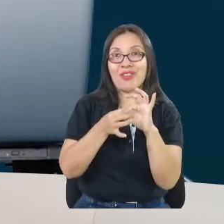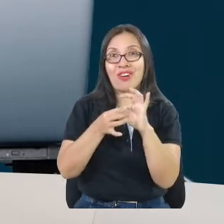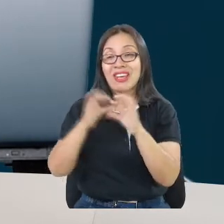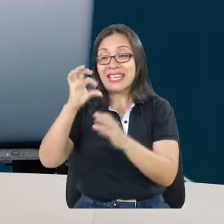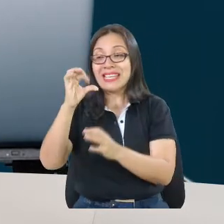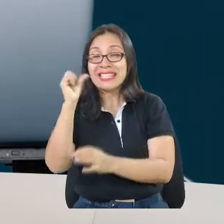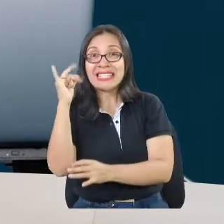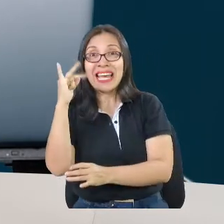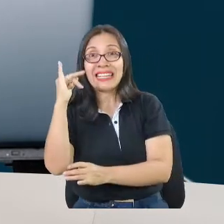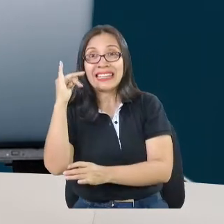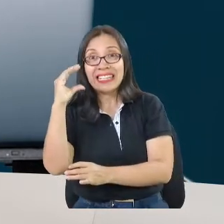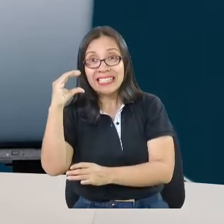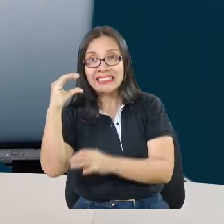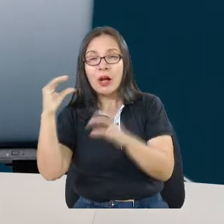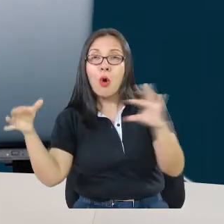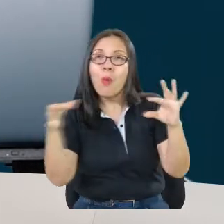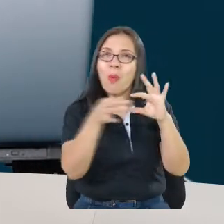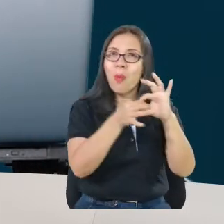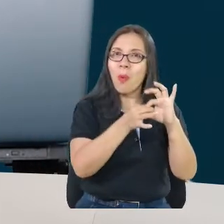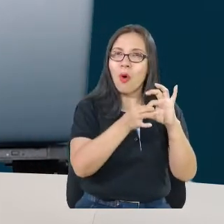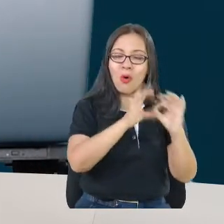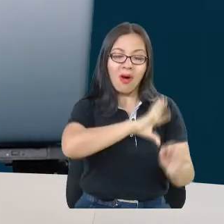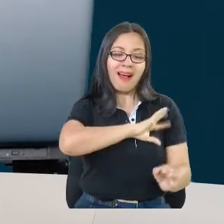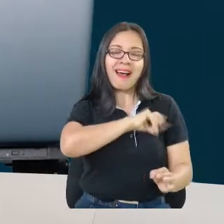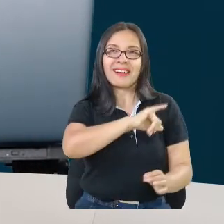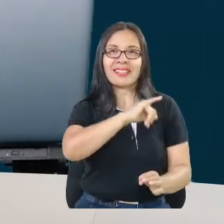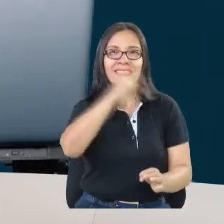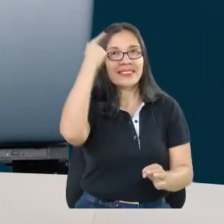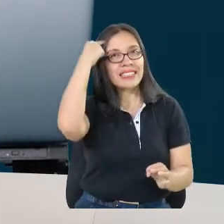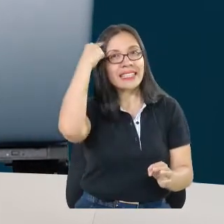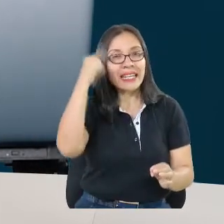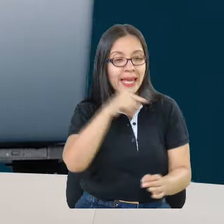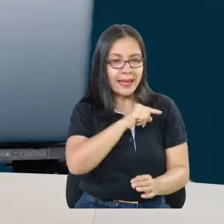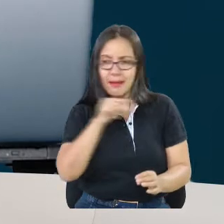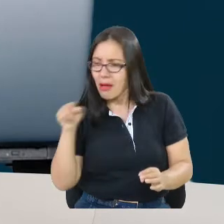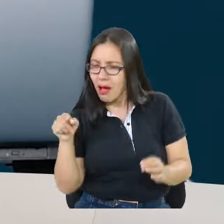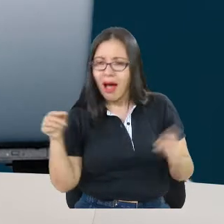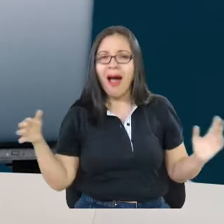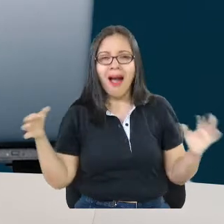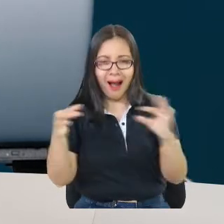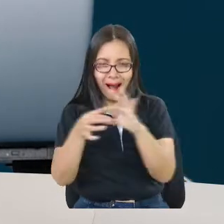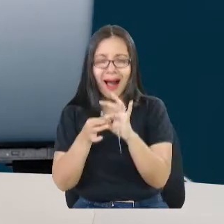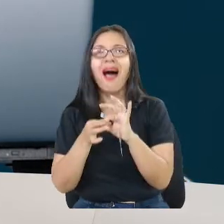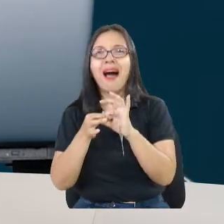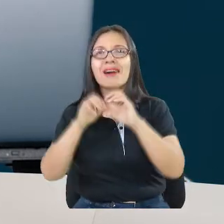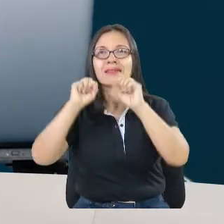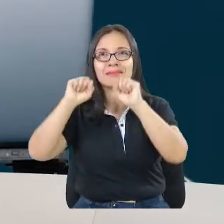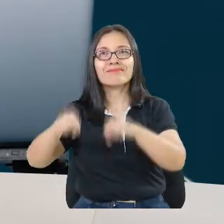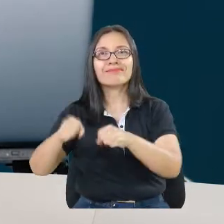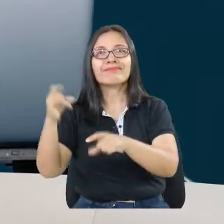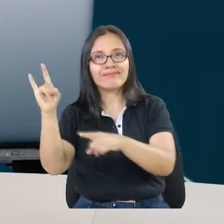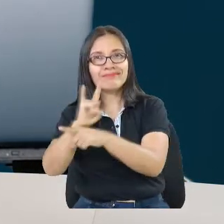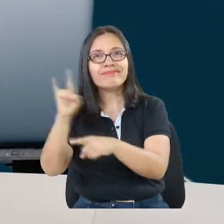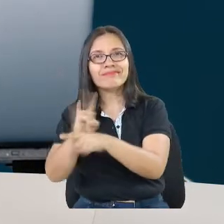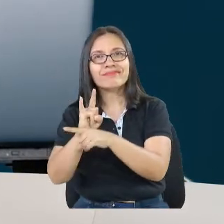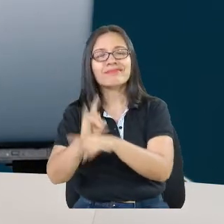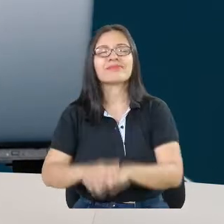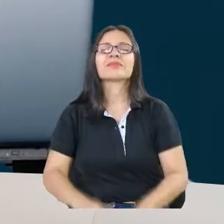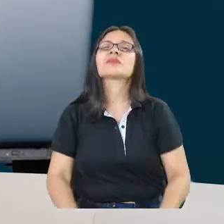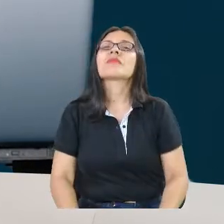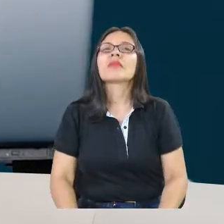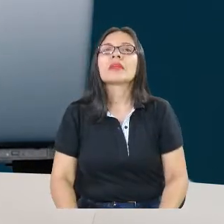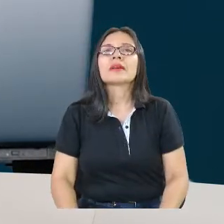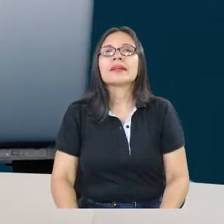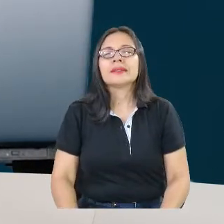permite traer todas esas ideas y potenciar la innovación en el proyecto. Y en la parte más